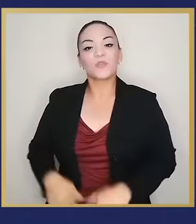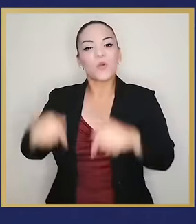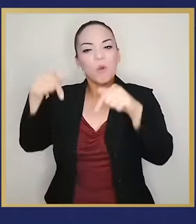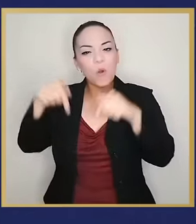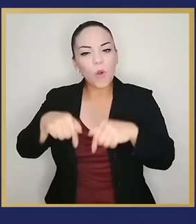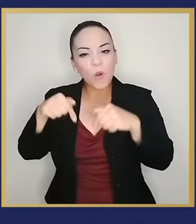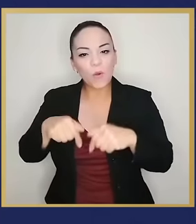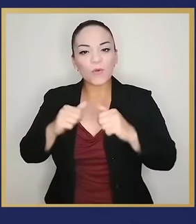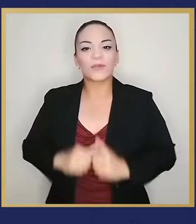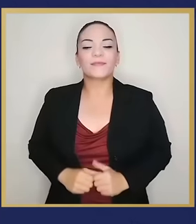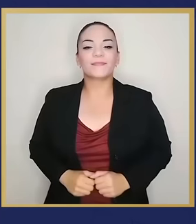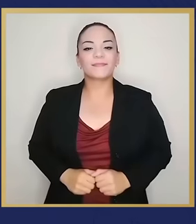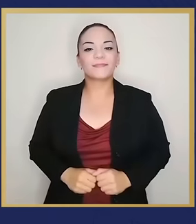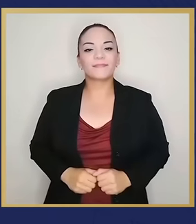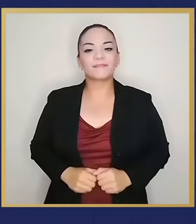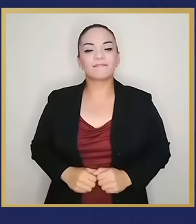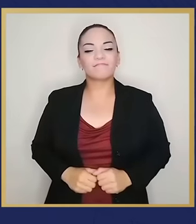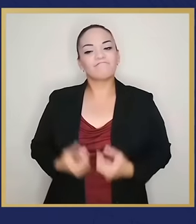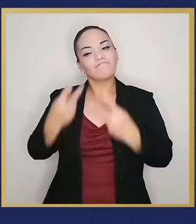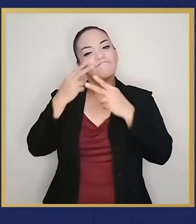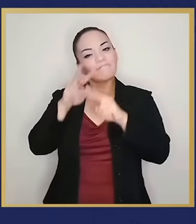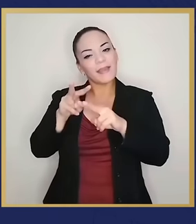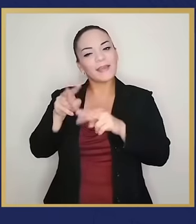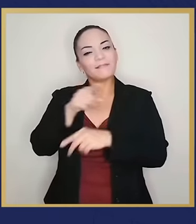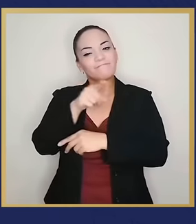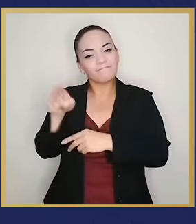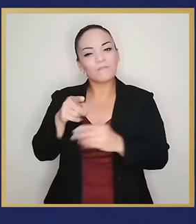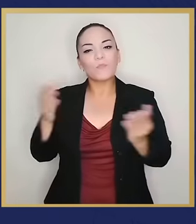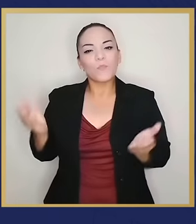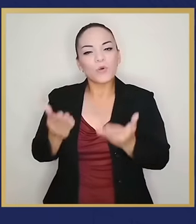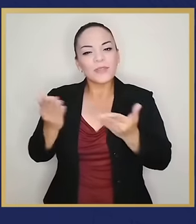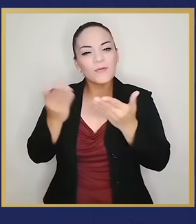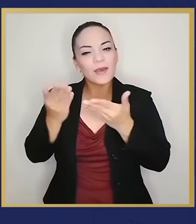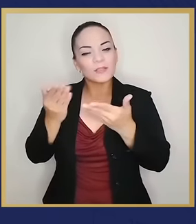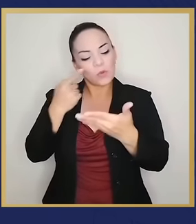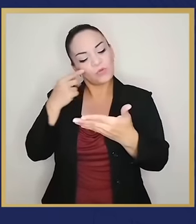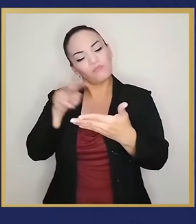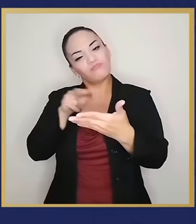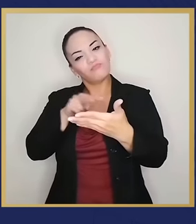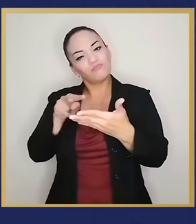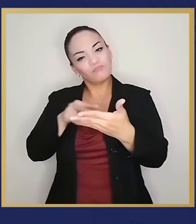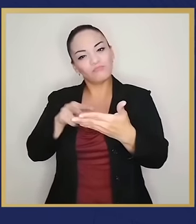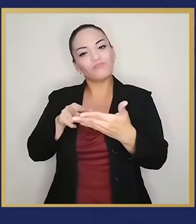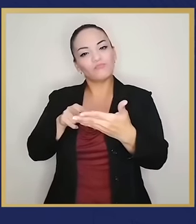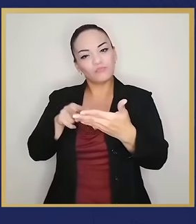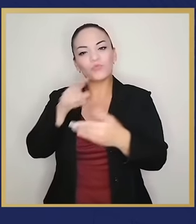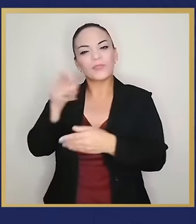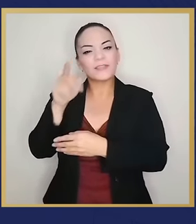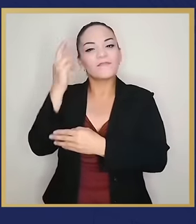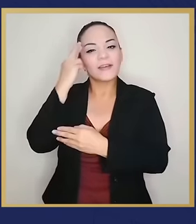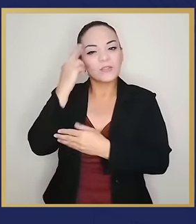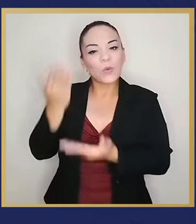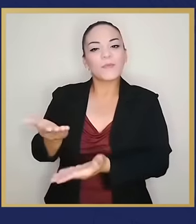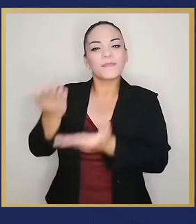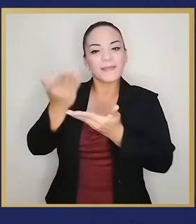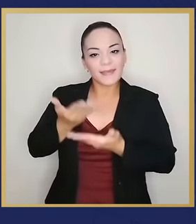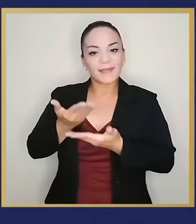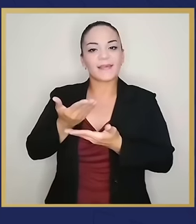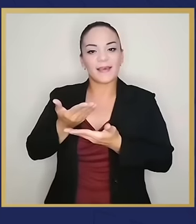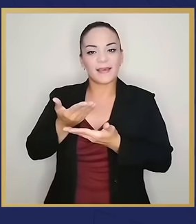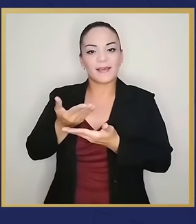Que hoy en leer la motivación que ustedes tuvieron para otorgarme